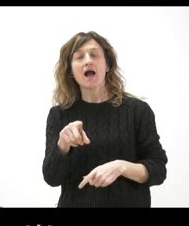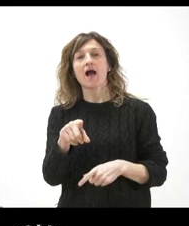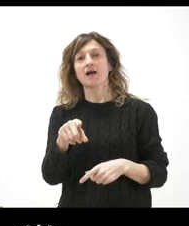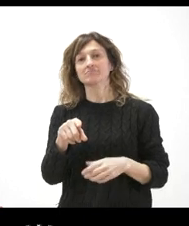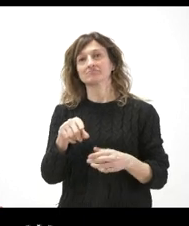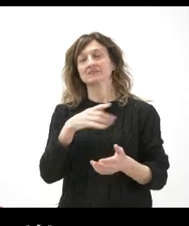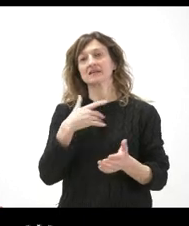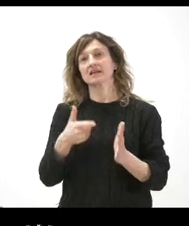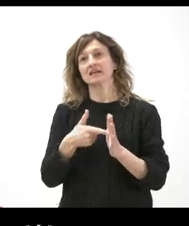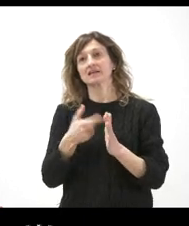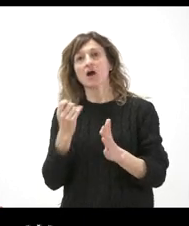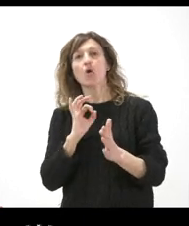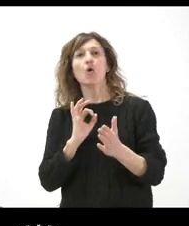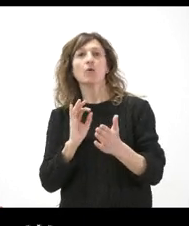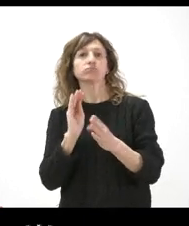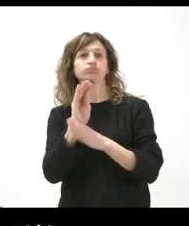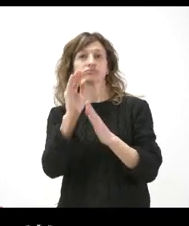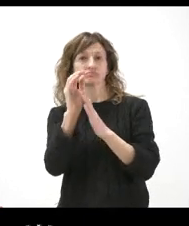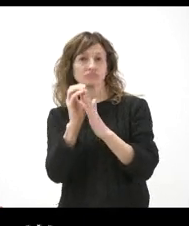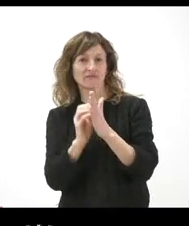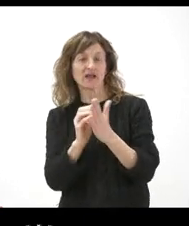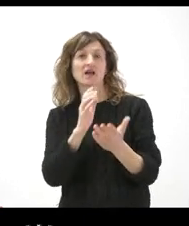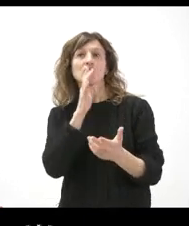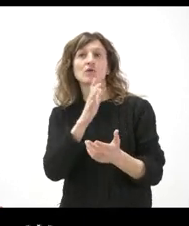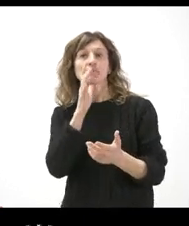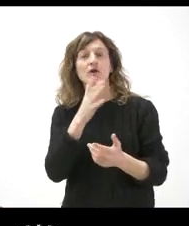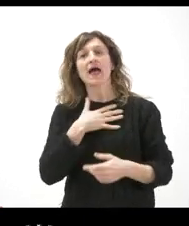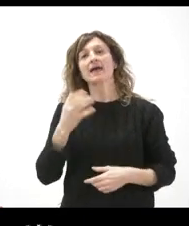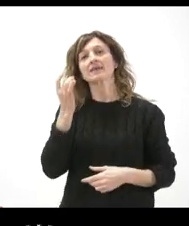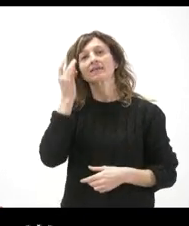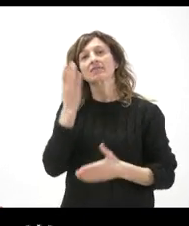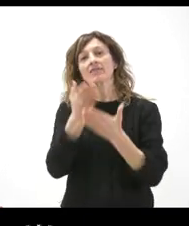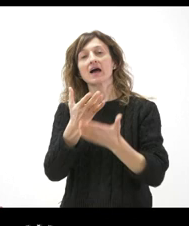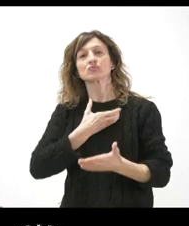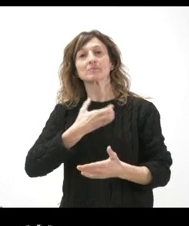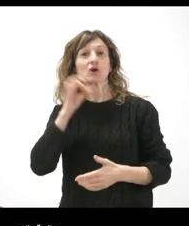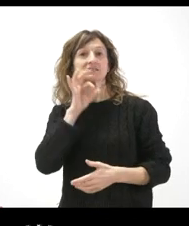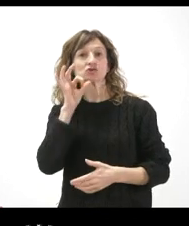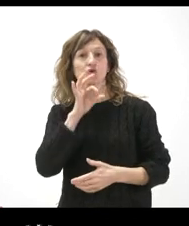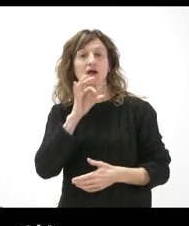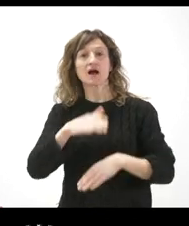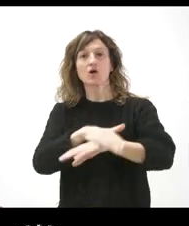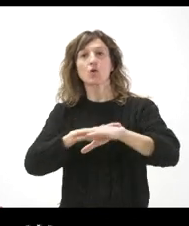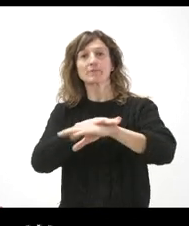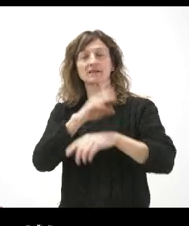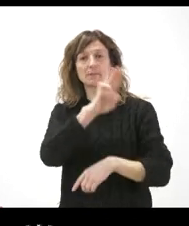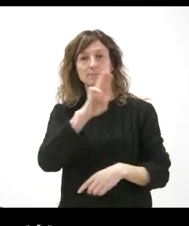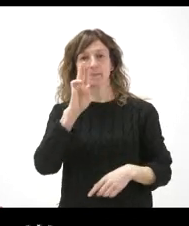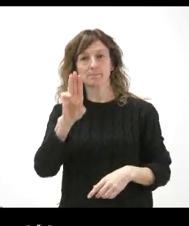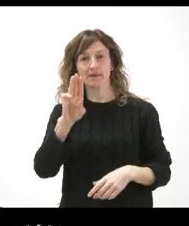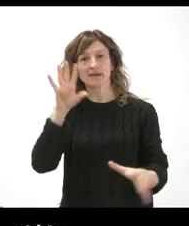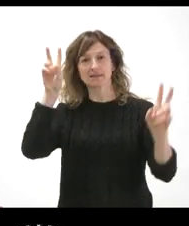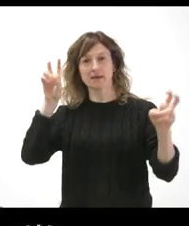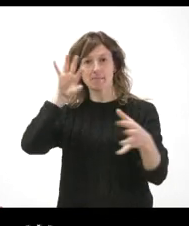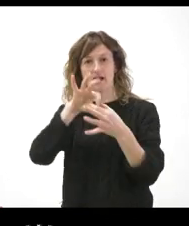poder bonificarlo. Y se lo pregunto porque precisamente hay una iniciativa del Ayuntamiento de Astorra que gobierna el Partido Popular en este sentido